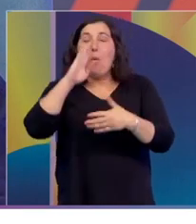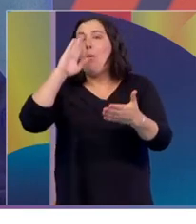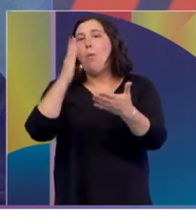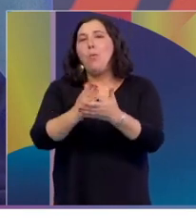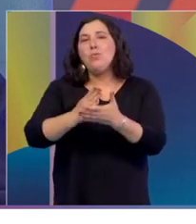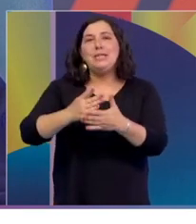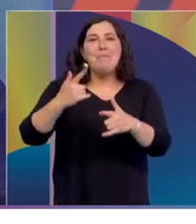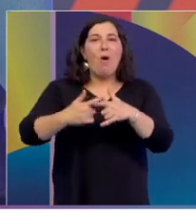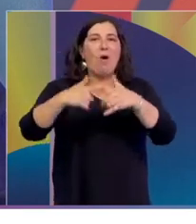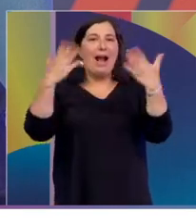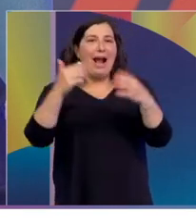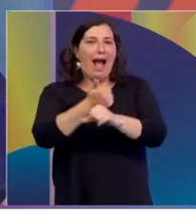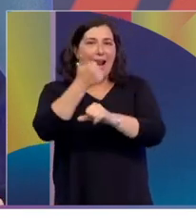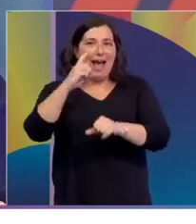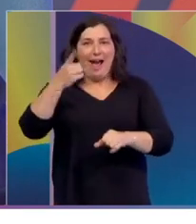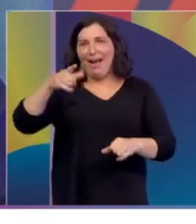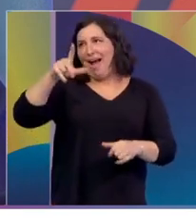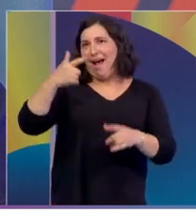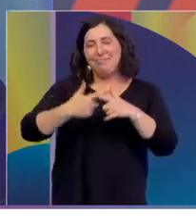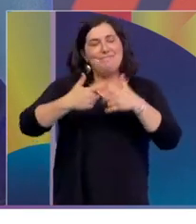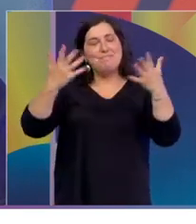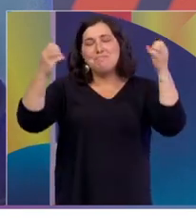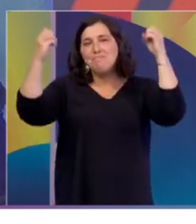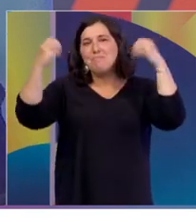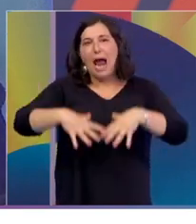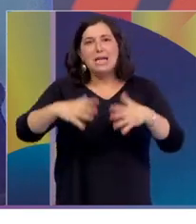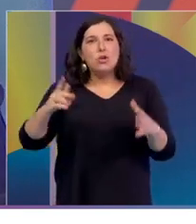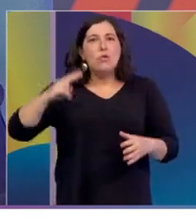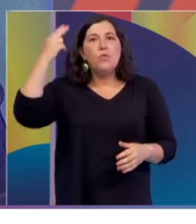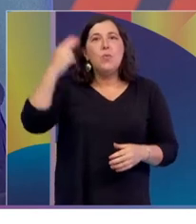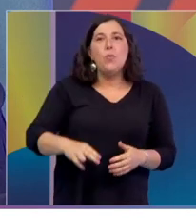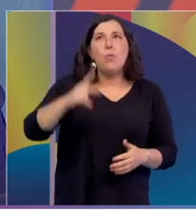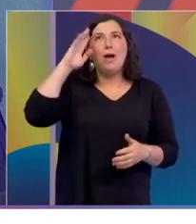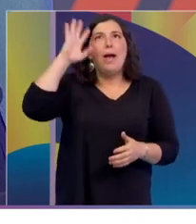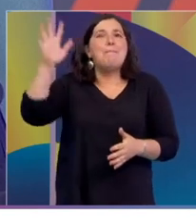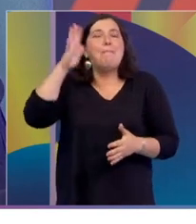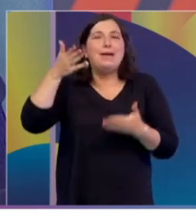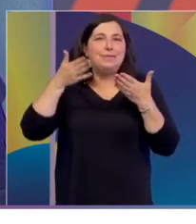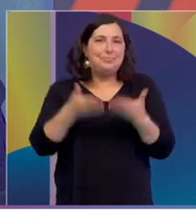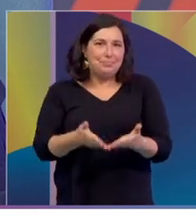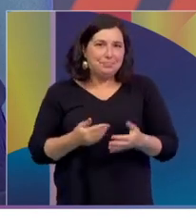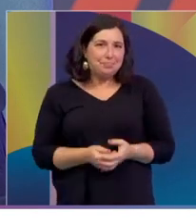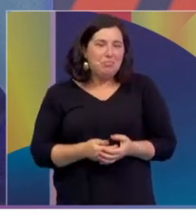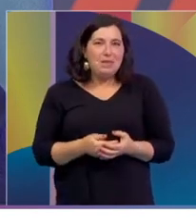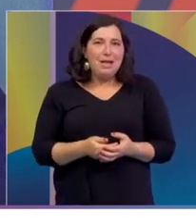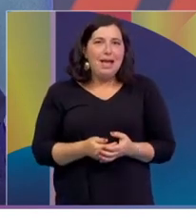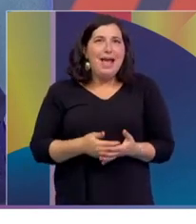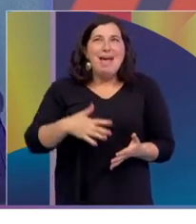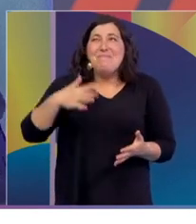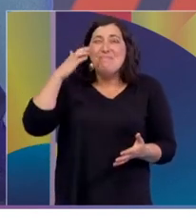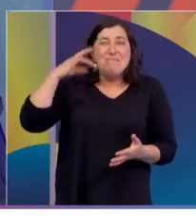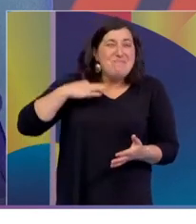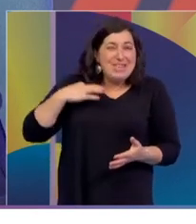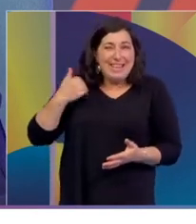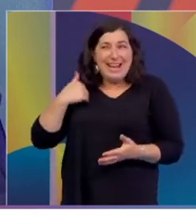gala, fue algo... Mágico. Sí, mágico. Nunca he imaginado. La verdad que nunca en mi vida me había